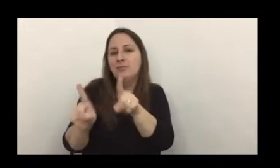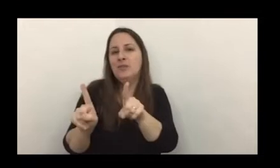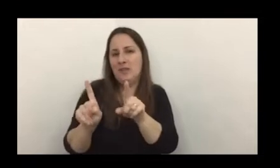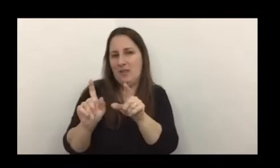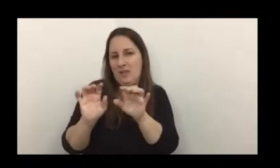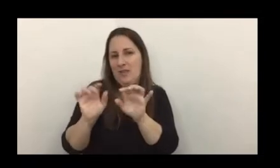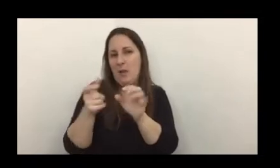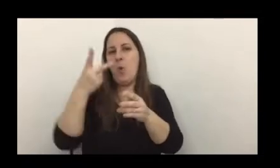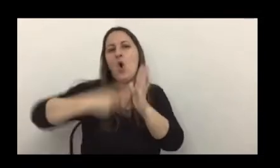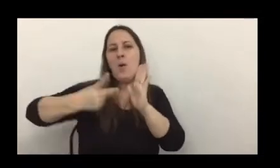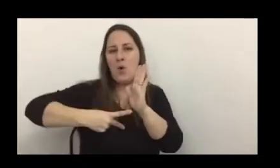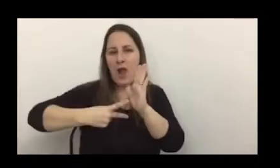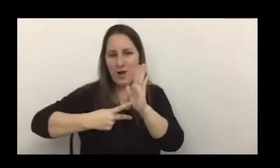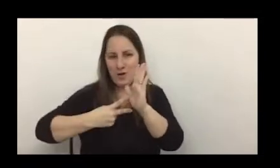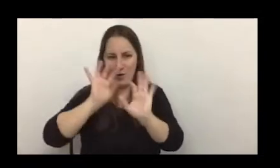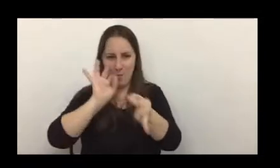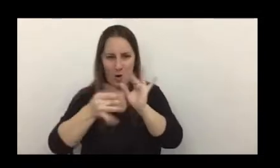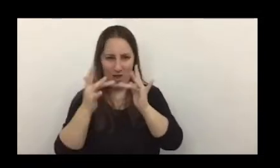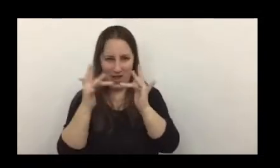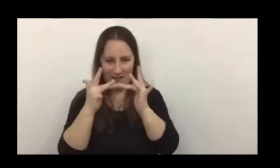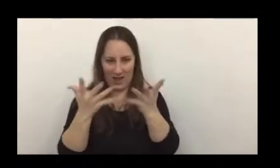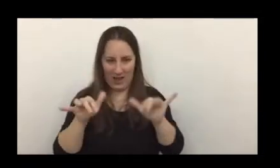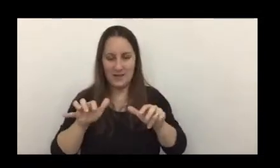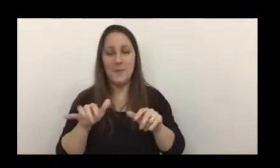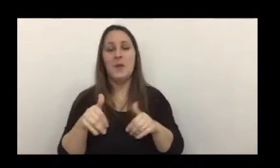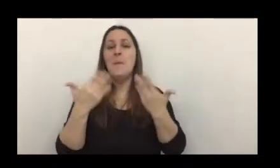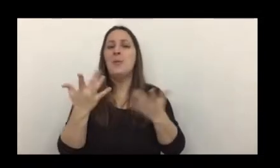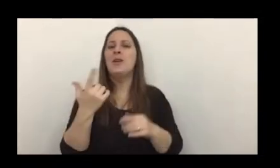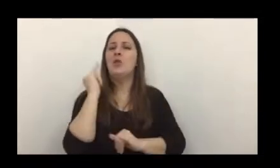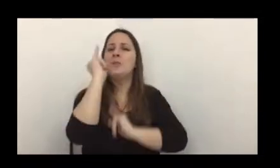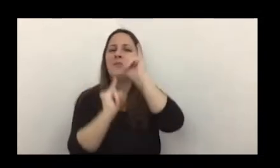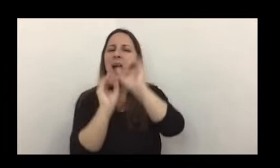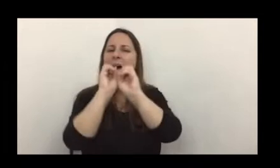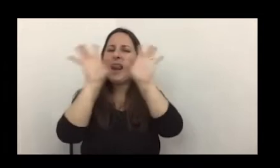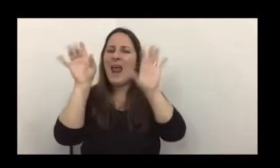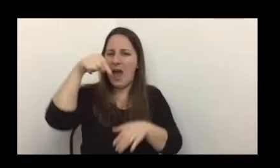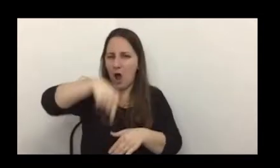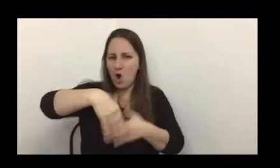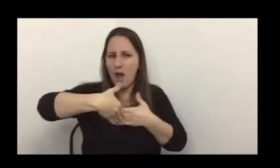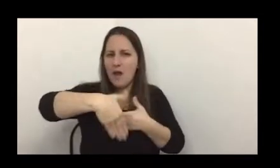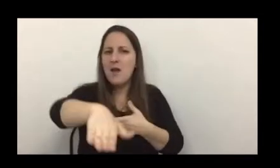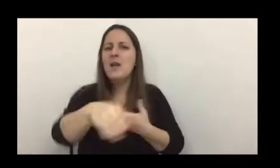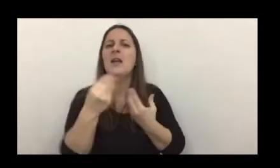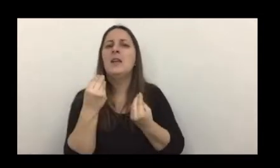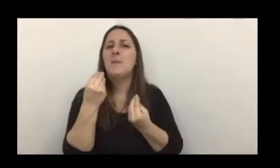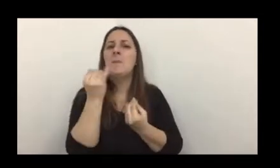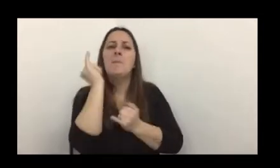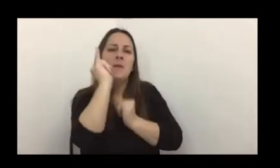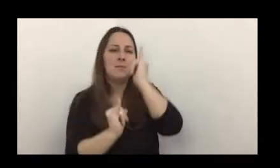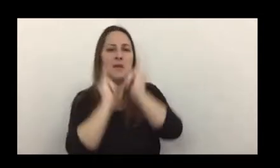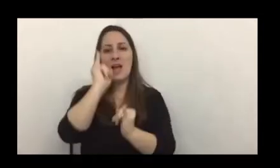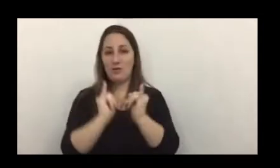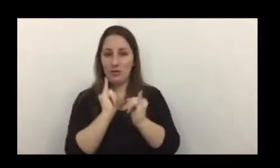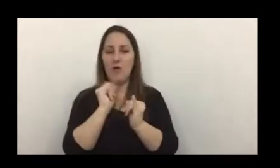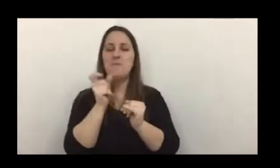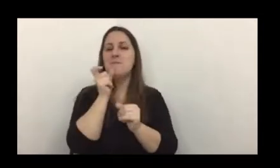cripto. Y es por eso que creo necesario precisar desde ahora el alcance que le daremos al